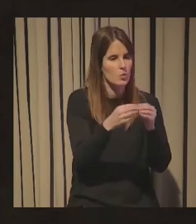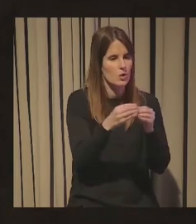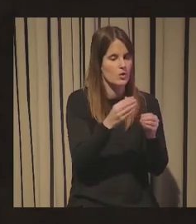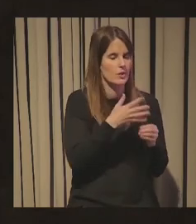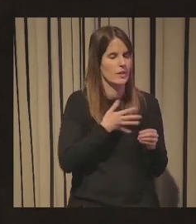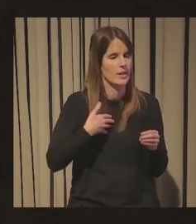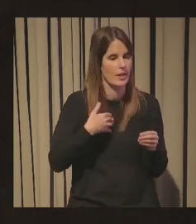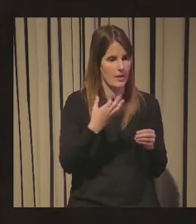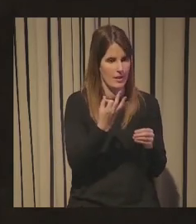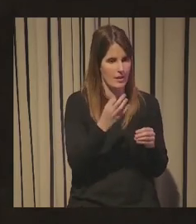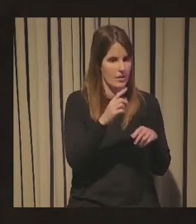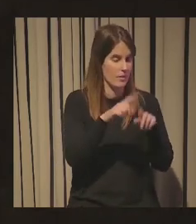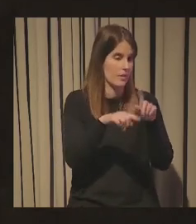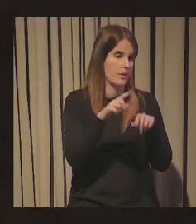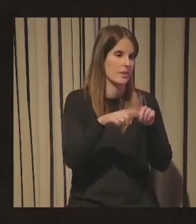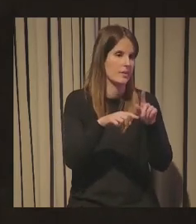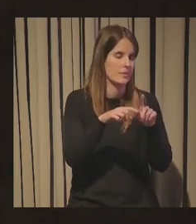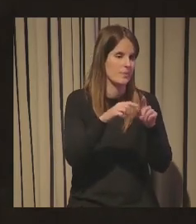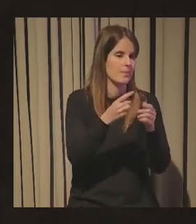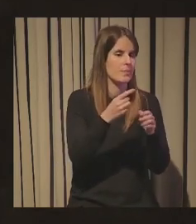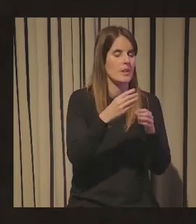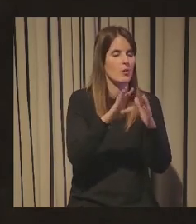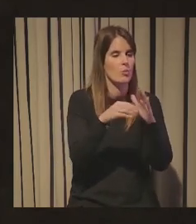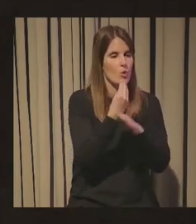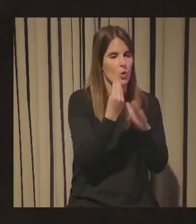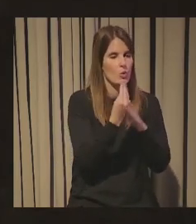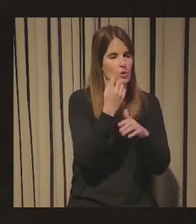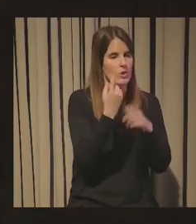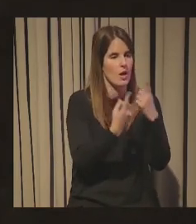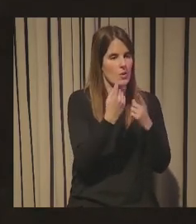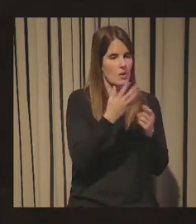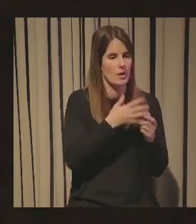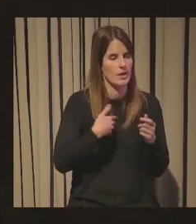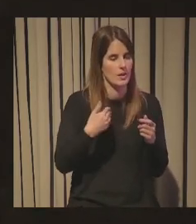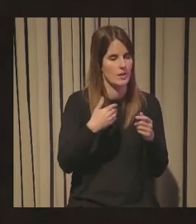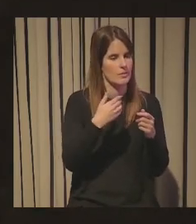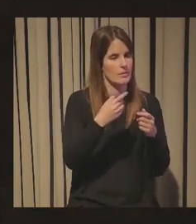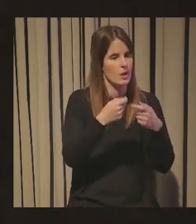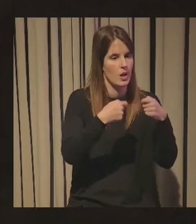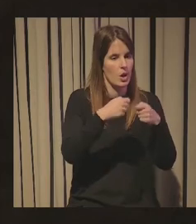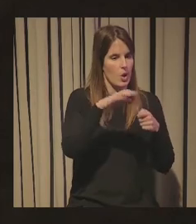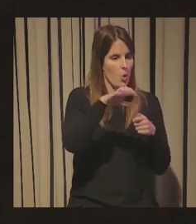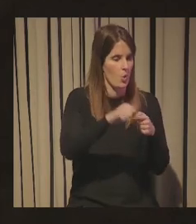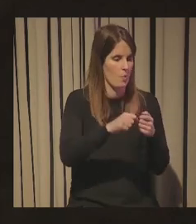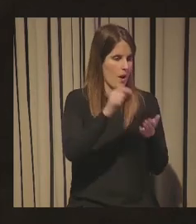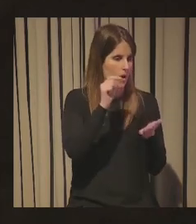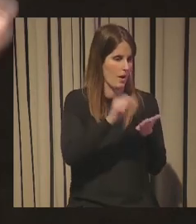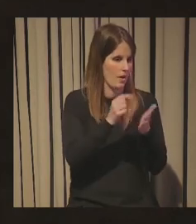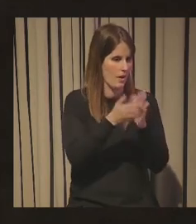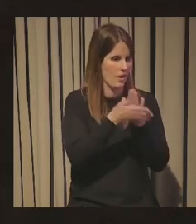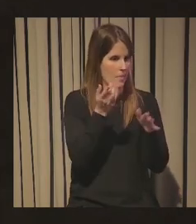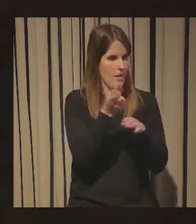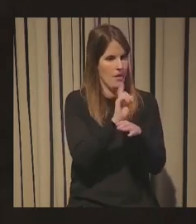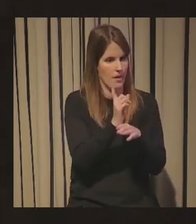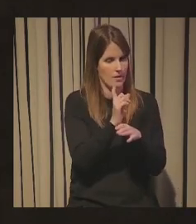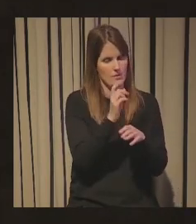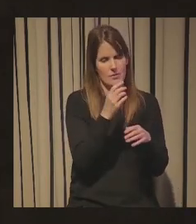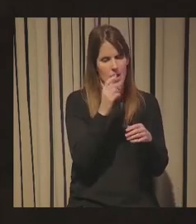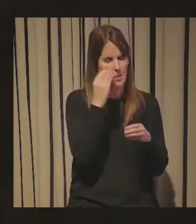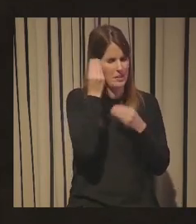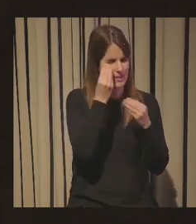determinados determinados productos una compra muy conveniente muy rápida muy fácil muy inmediata no me líes tal